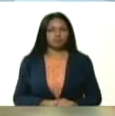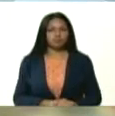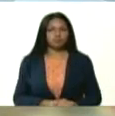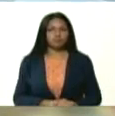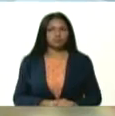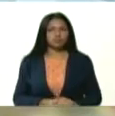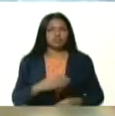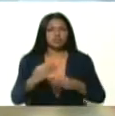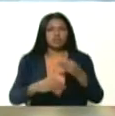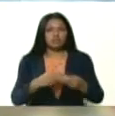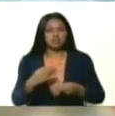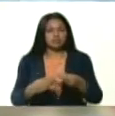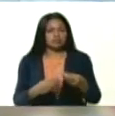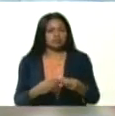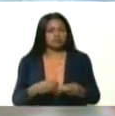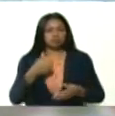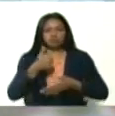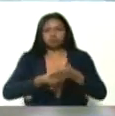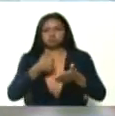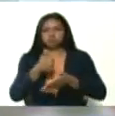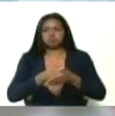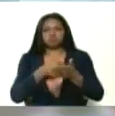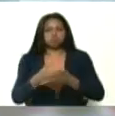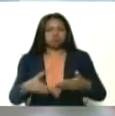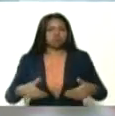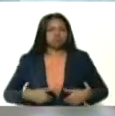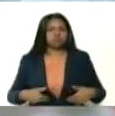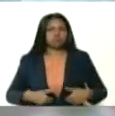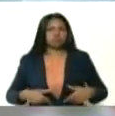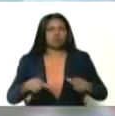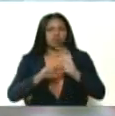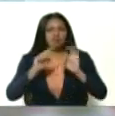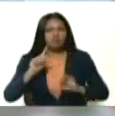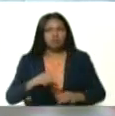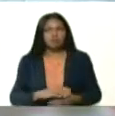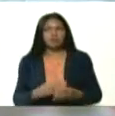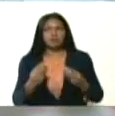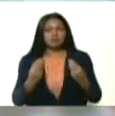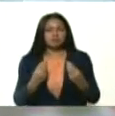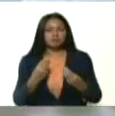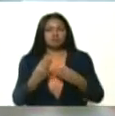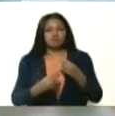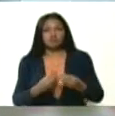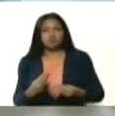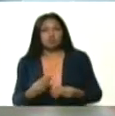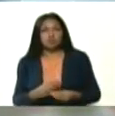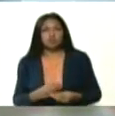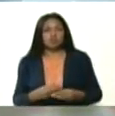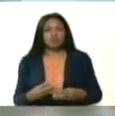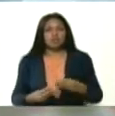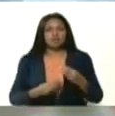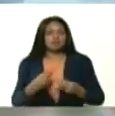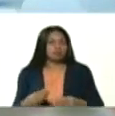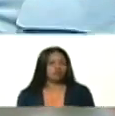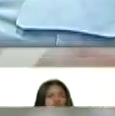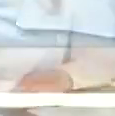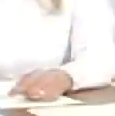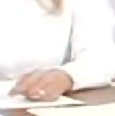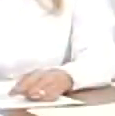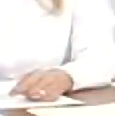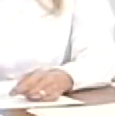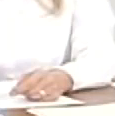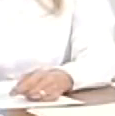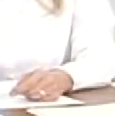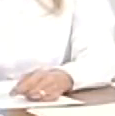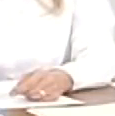Haciendo de tripas corazón, haciendo más con menos, haciendo mucho con poco, pero haciéndolo del corazón. Sí se